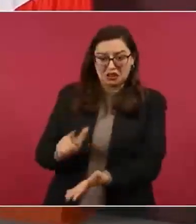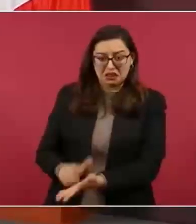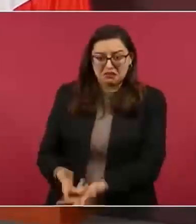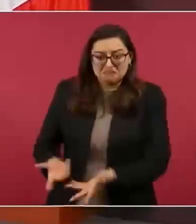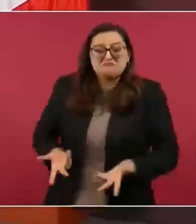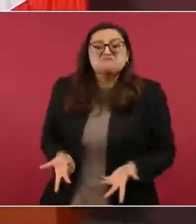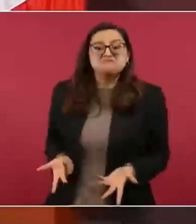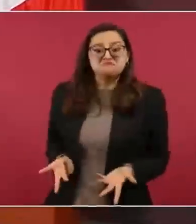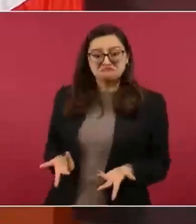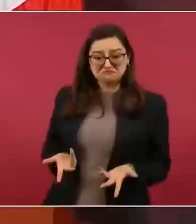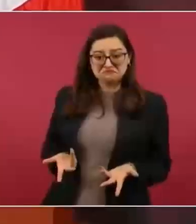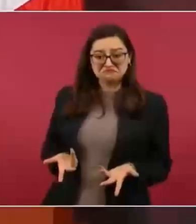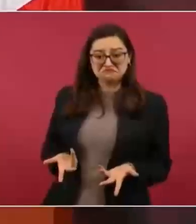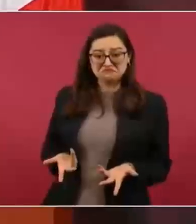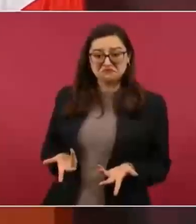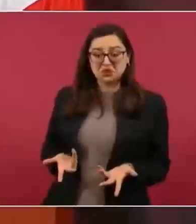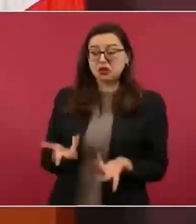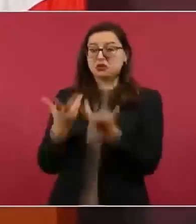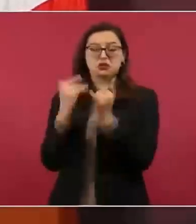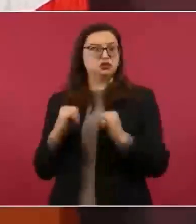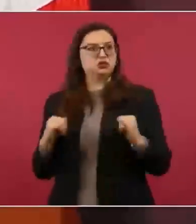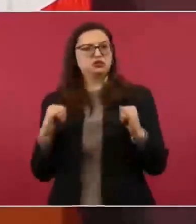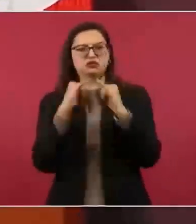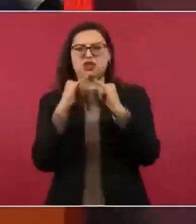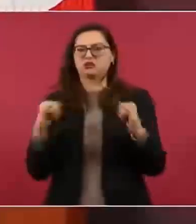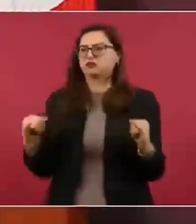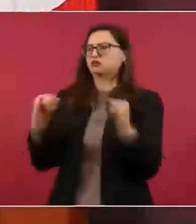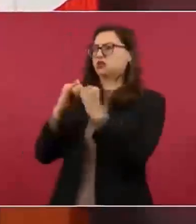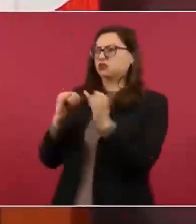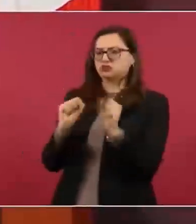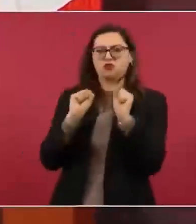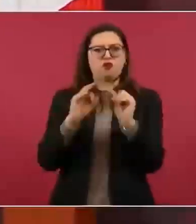o de aparatos o de oficinas.